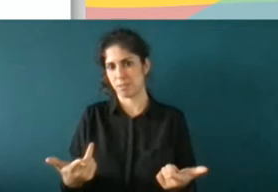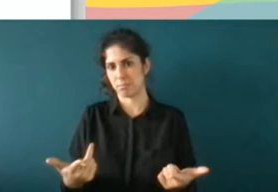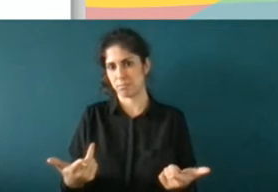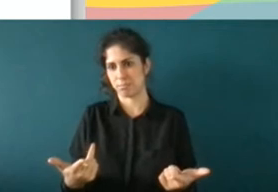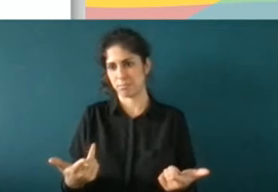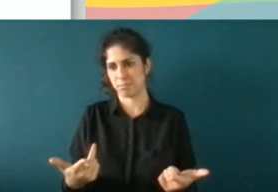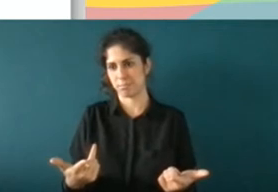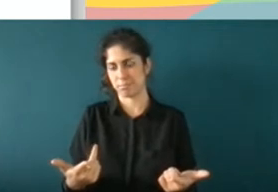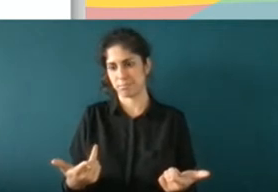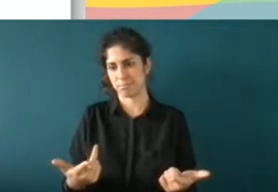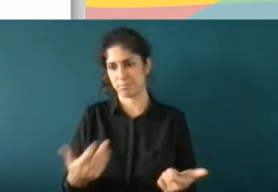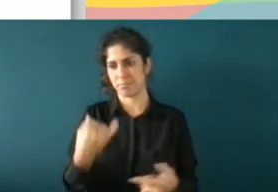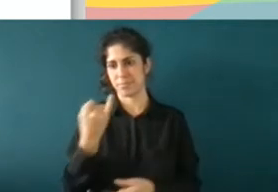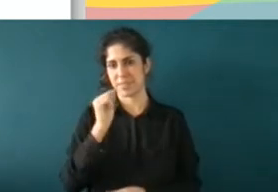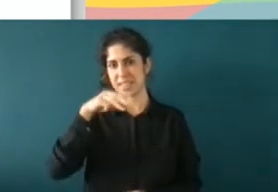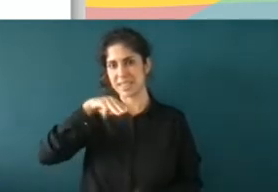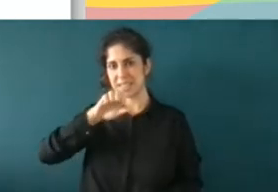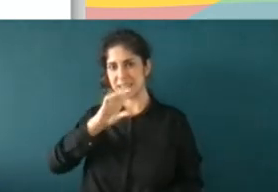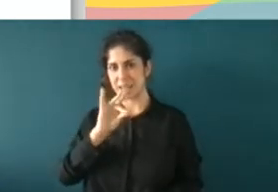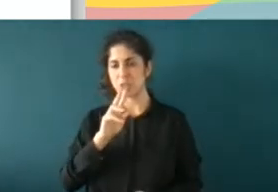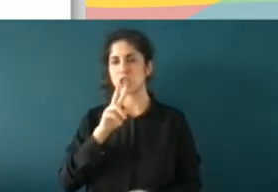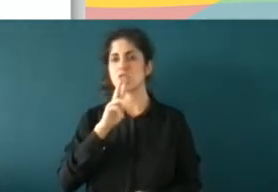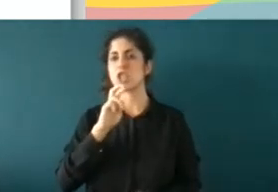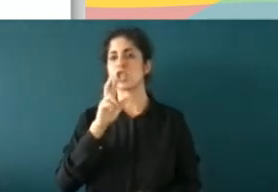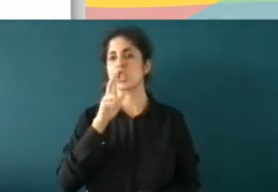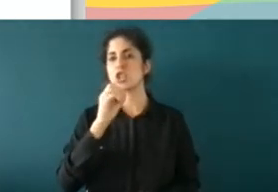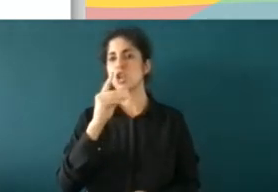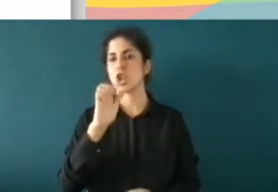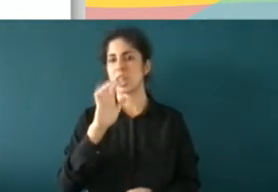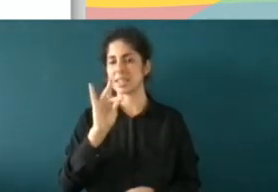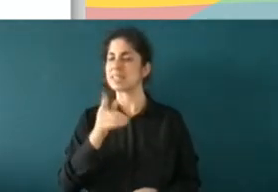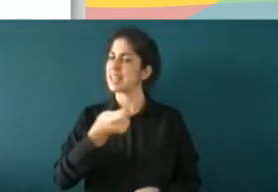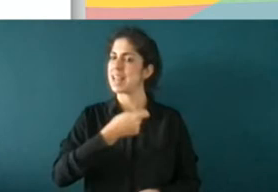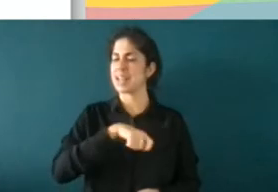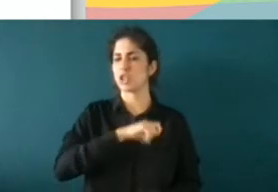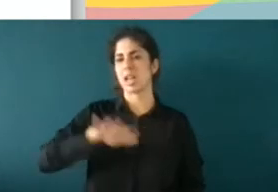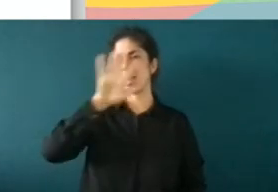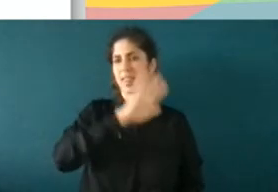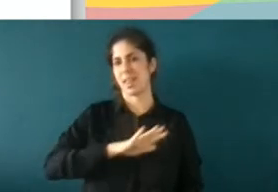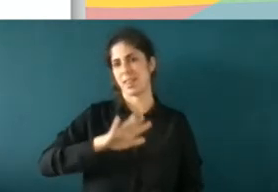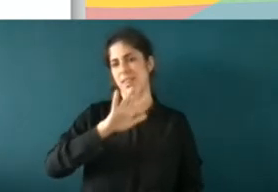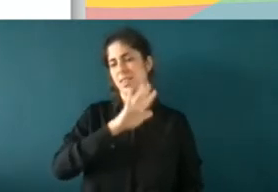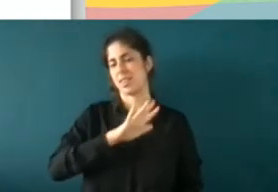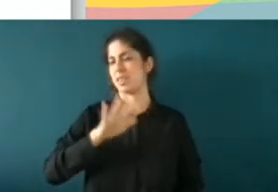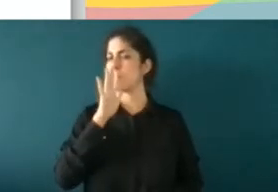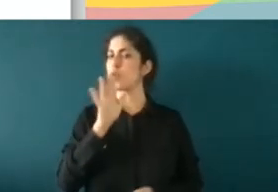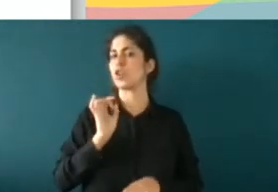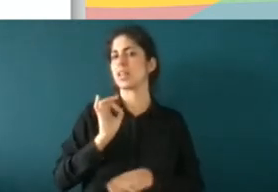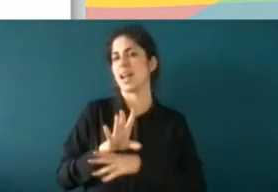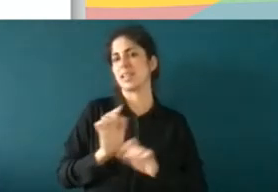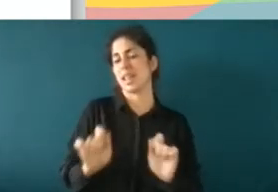James Rhodes recibe la nacionalidad española por carta de naturaleza ¿qué es esto? se preguntarán pues esto es una